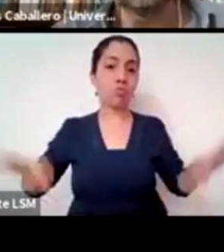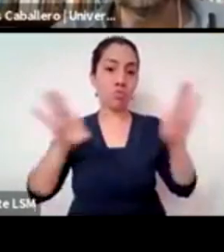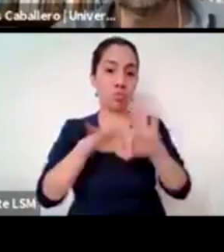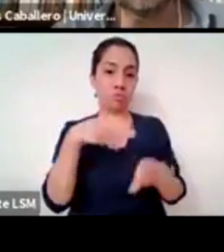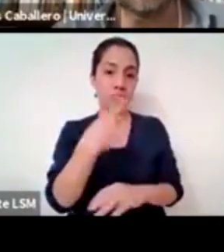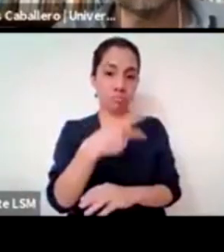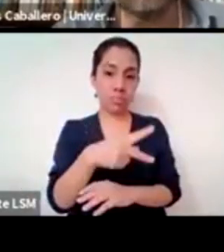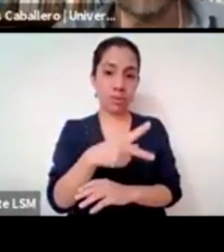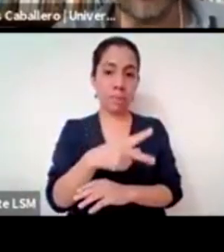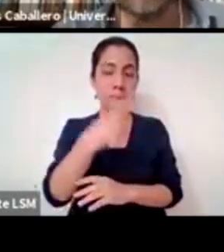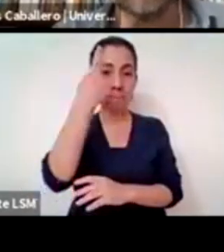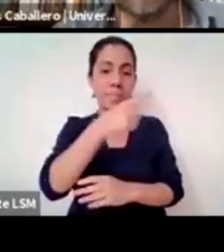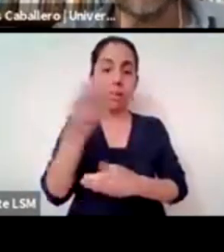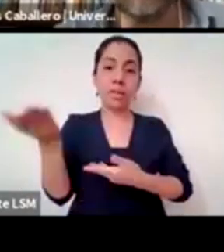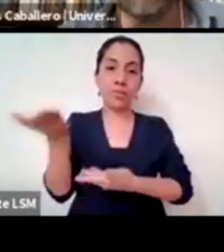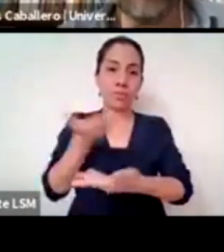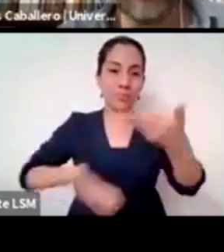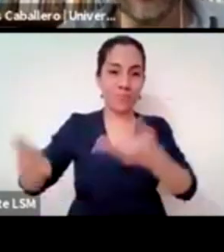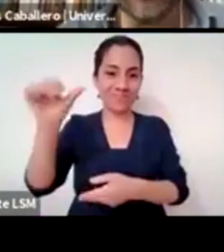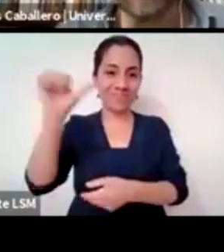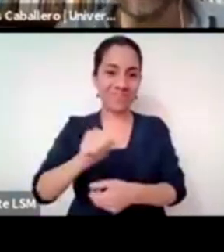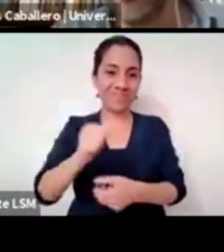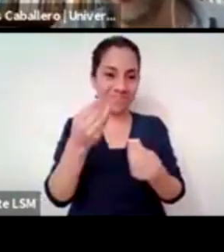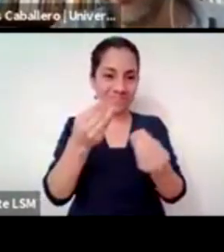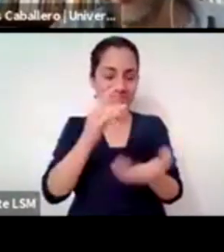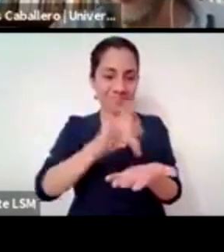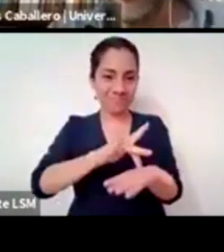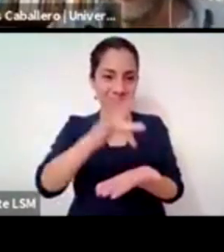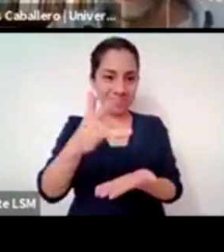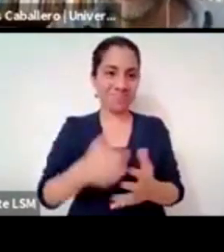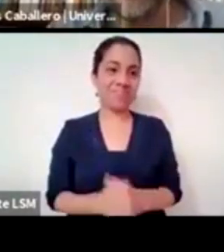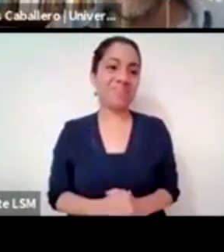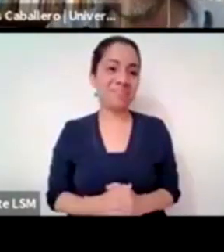esta tarde mil gracias mil gracias de ahí